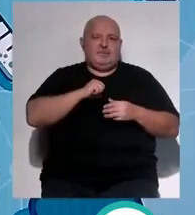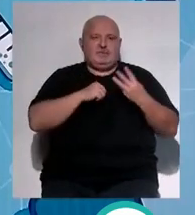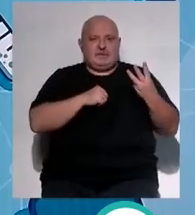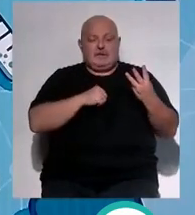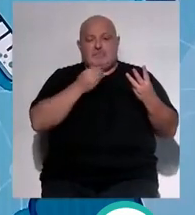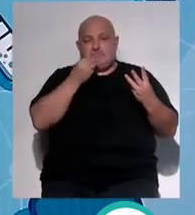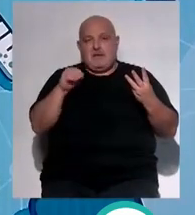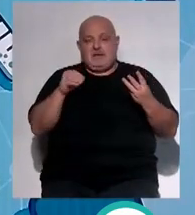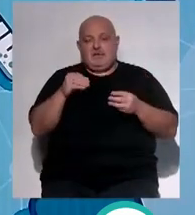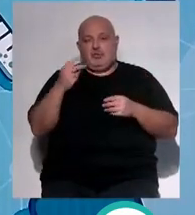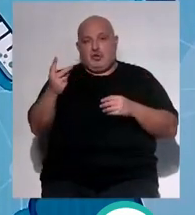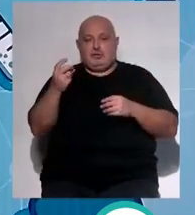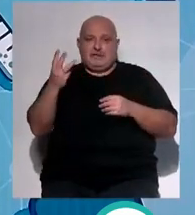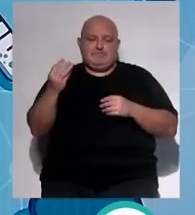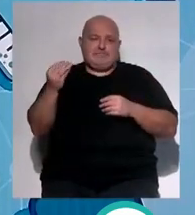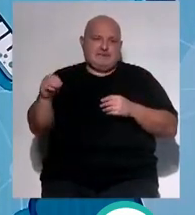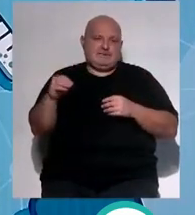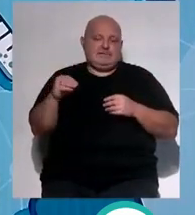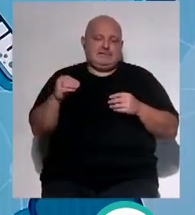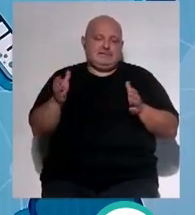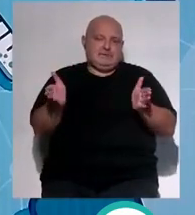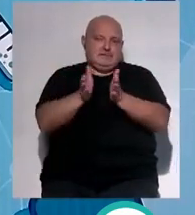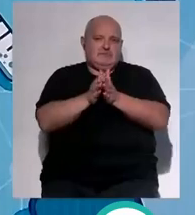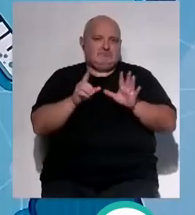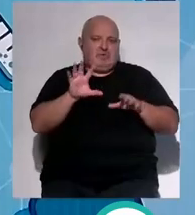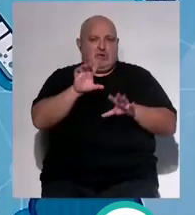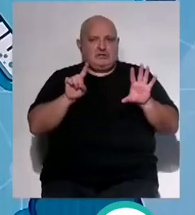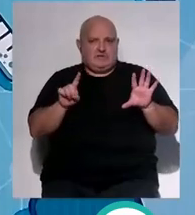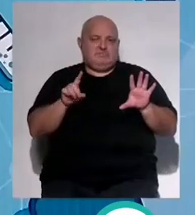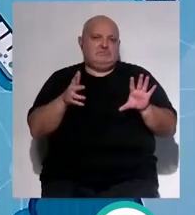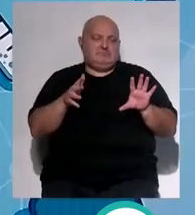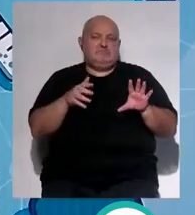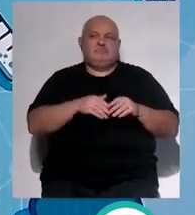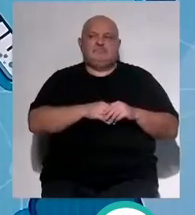3 necesitamos ampliar a 2 3 quirófanos más porque muchas veces